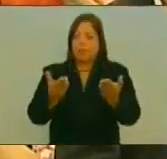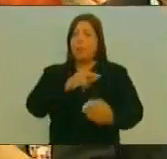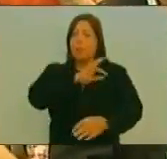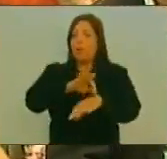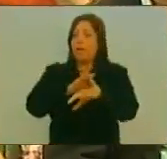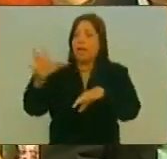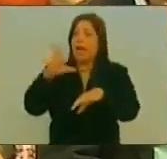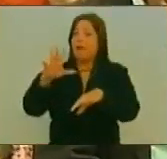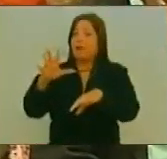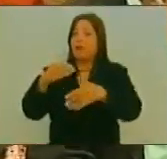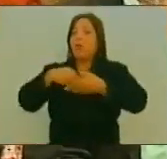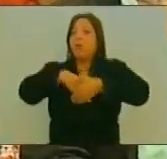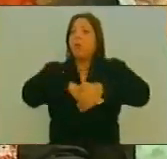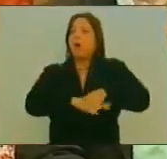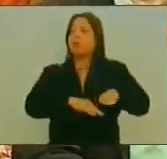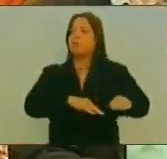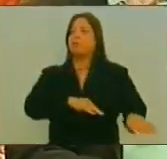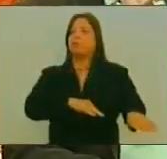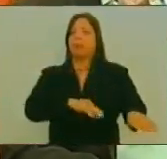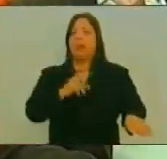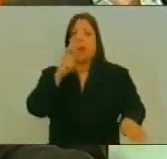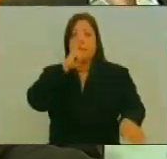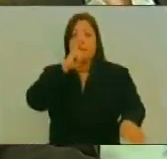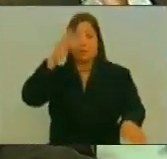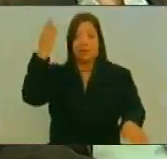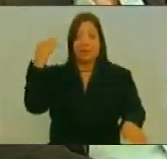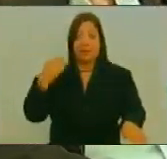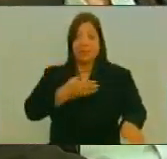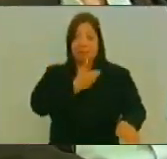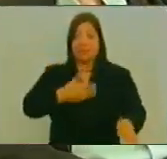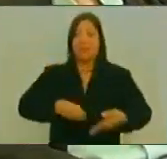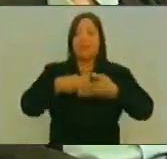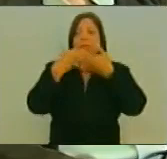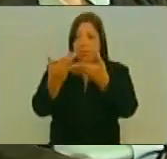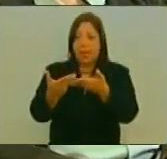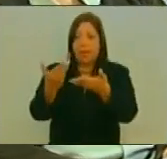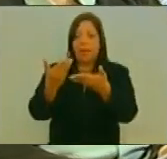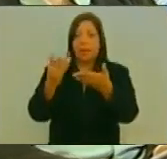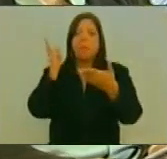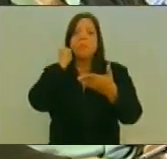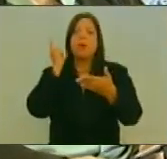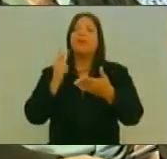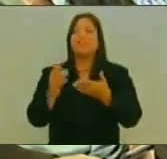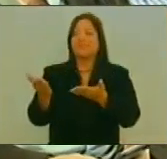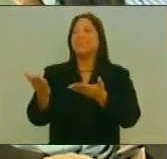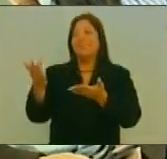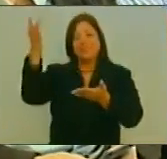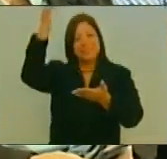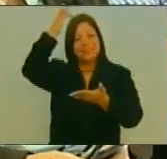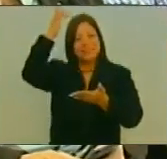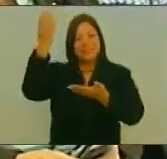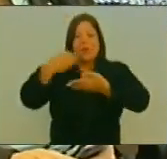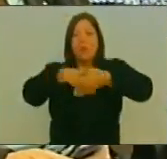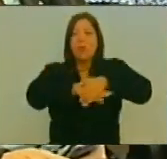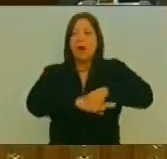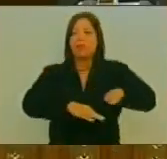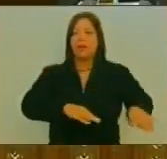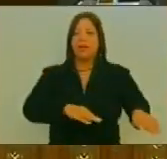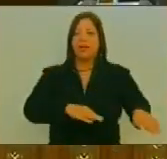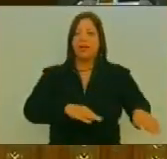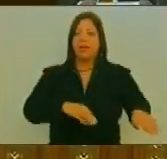Y que le fueron Presentados Por el Jefe De Estado En su oportunidad Dejando Una estela De impunidad